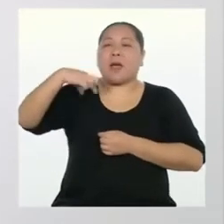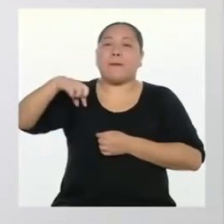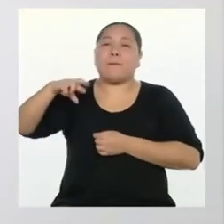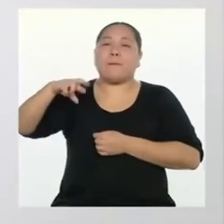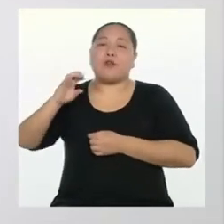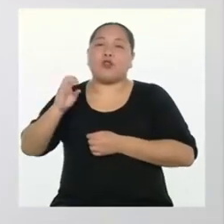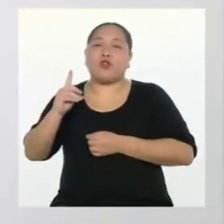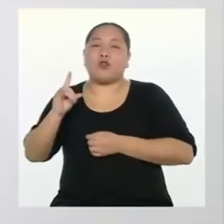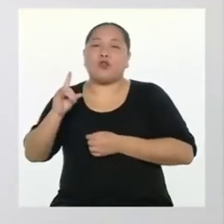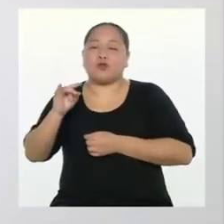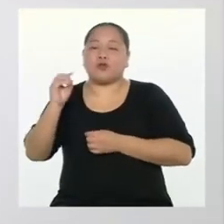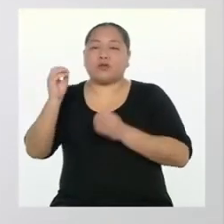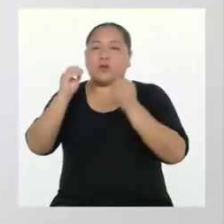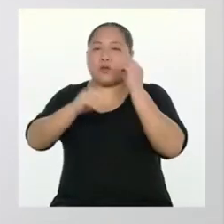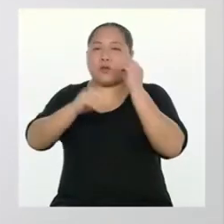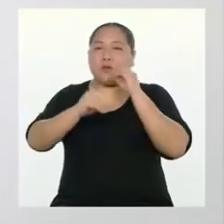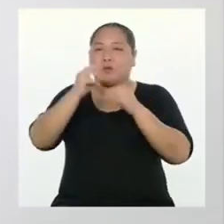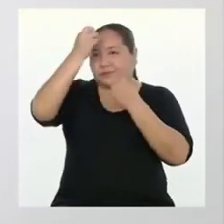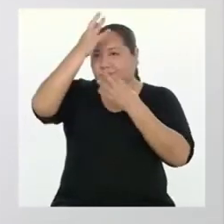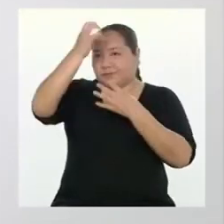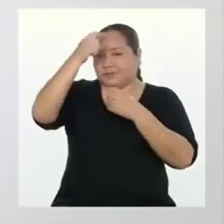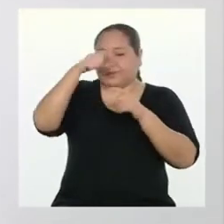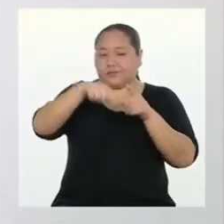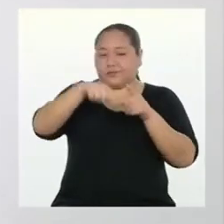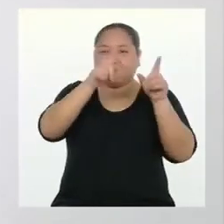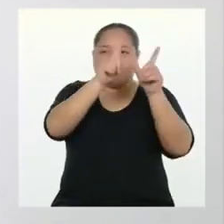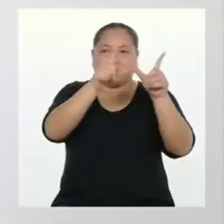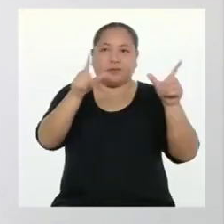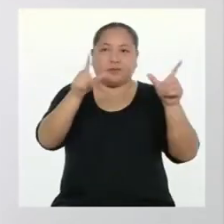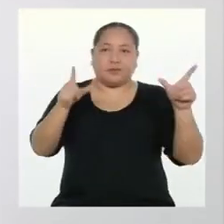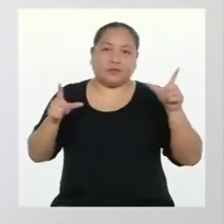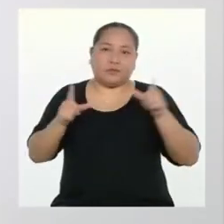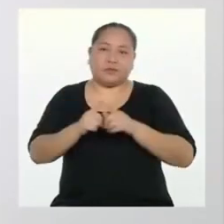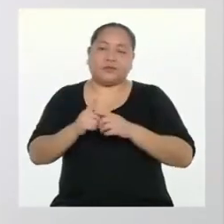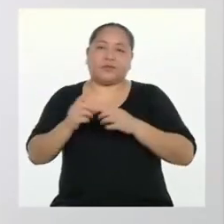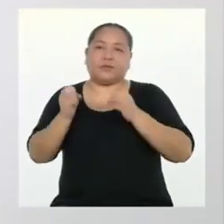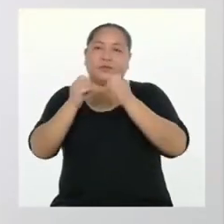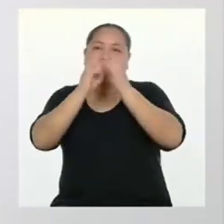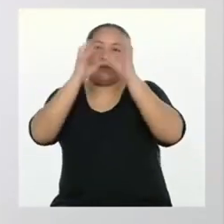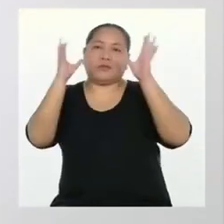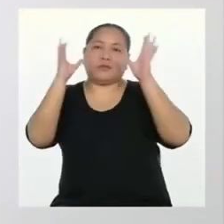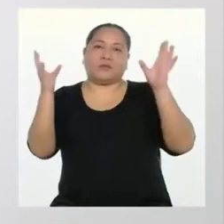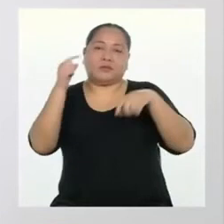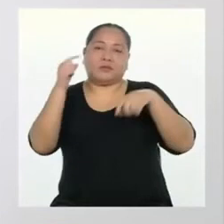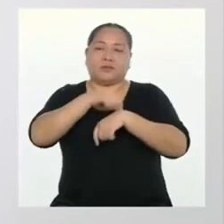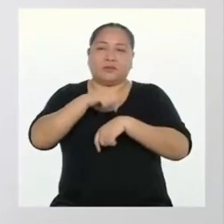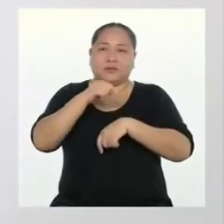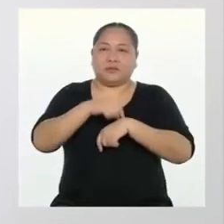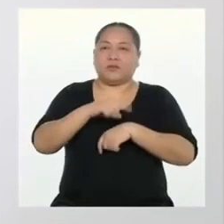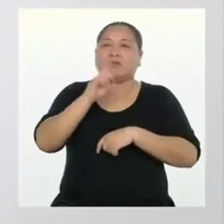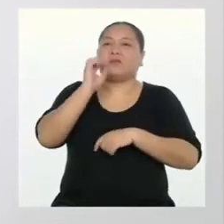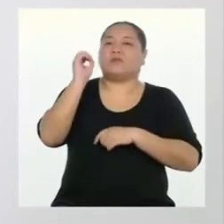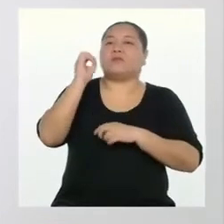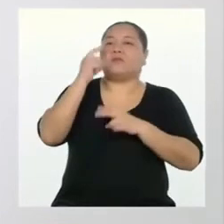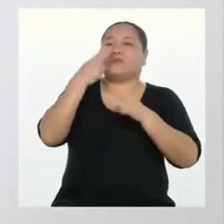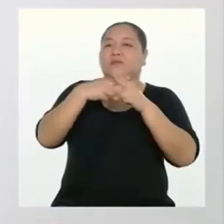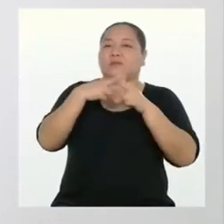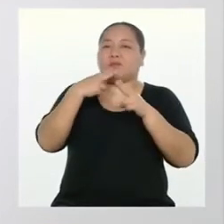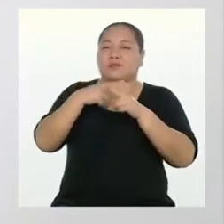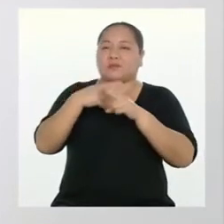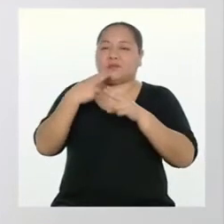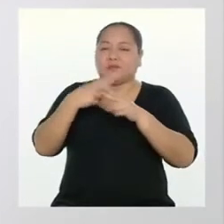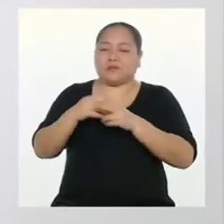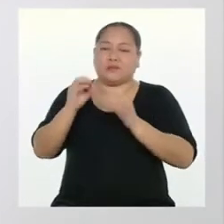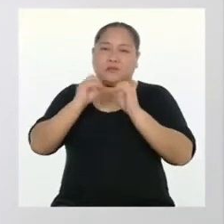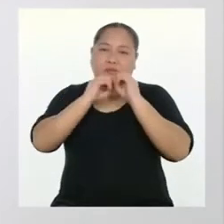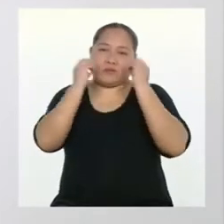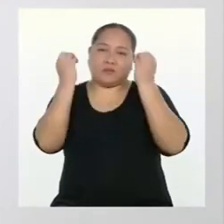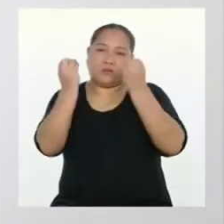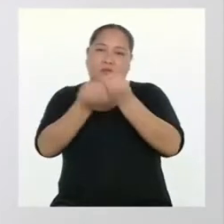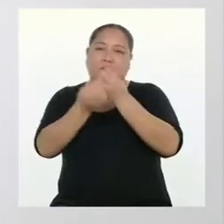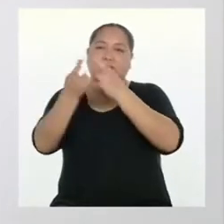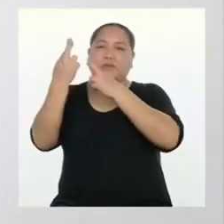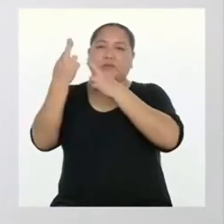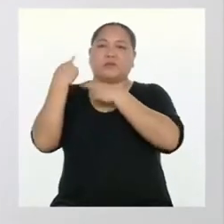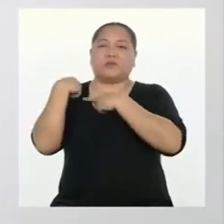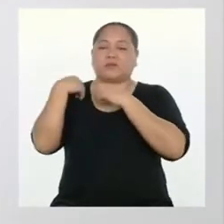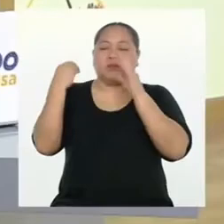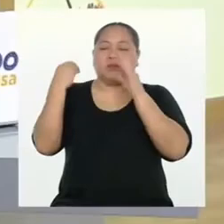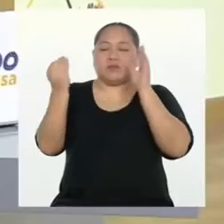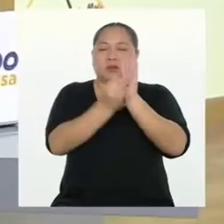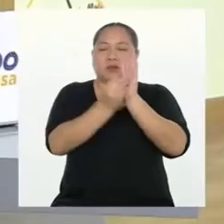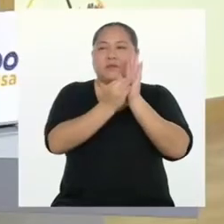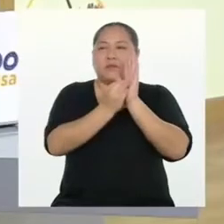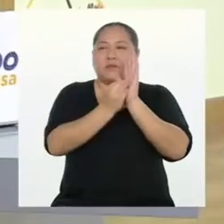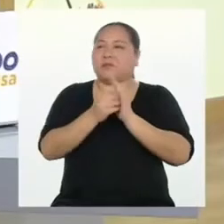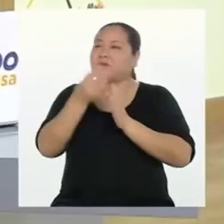Usualmente se pone la información del lugar, fecha u hora o nombre de la institución responsable,